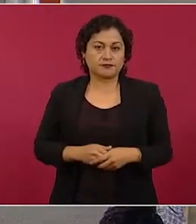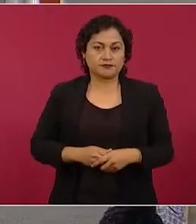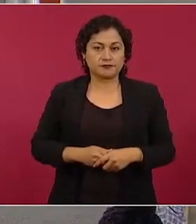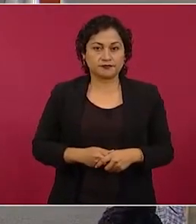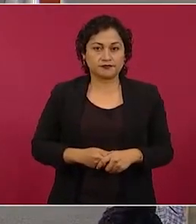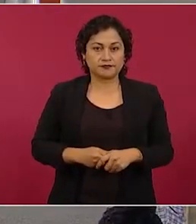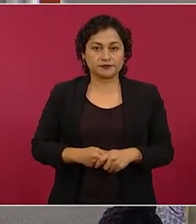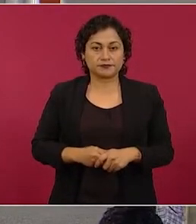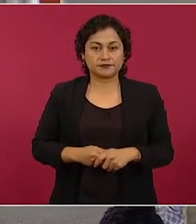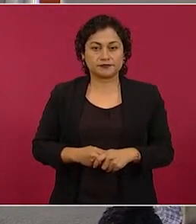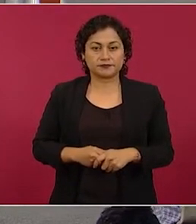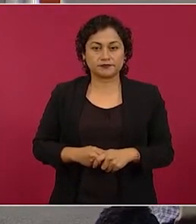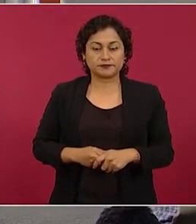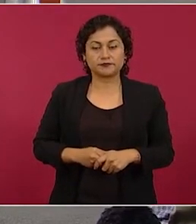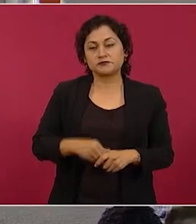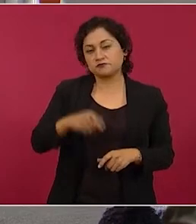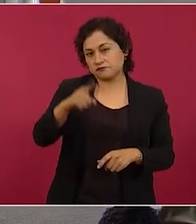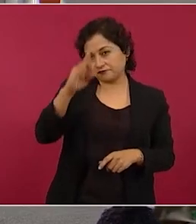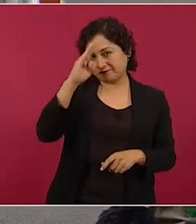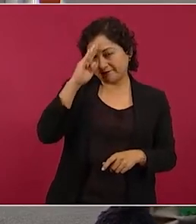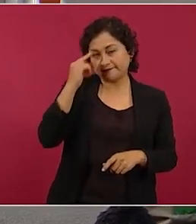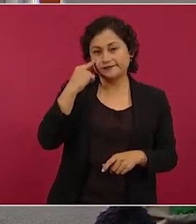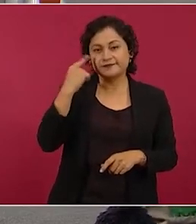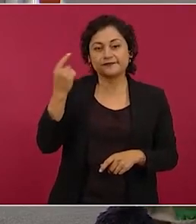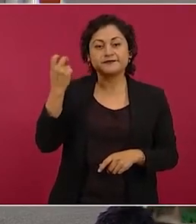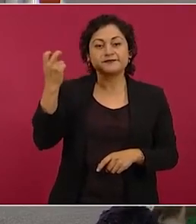Y para tener una idea, aquí llegan,